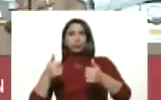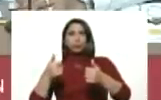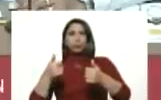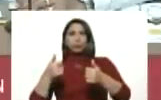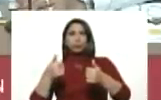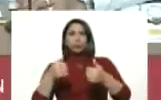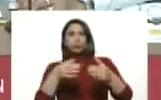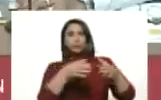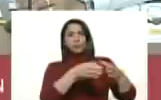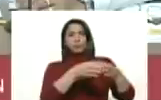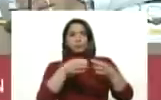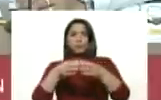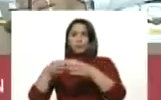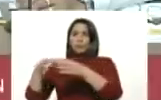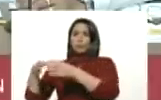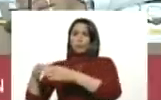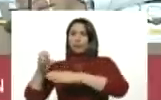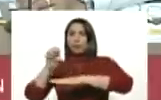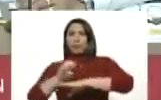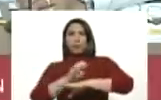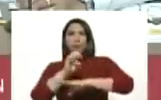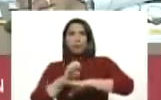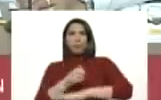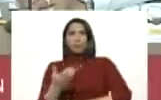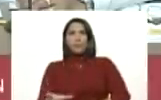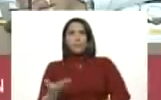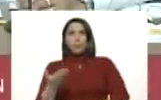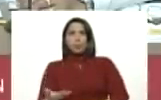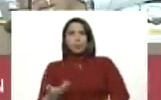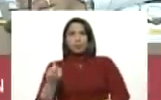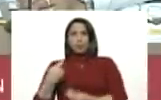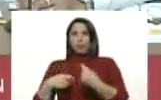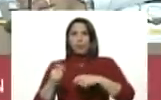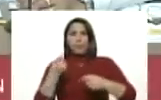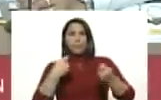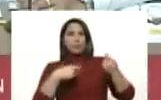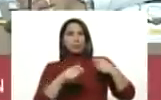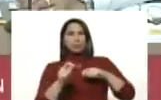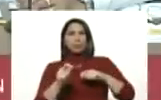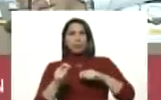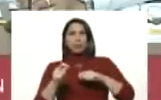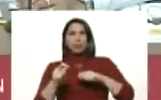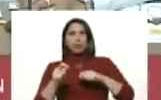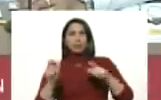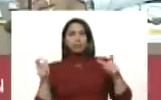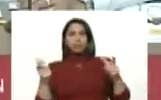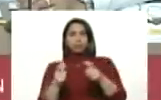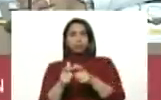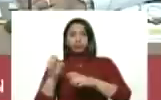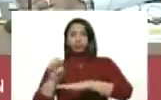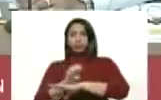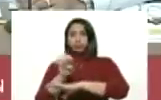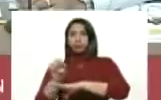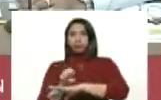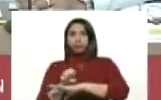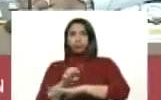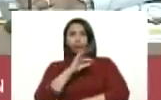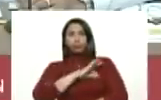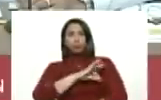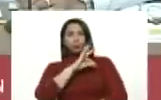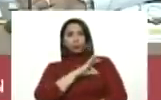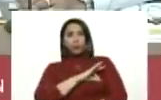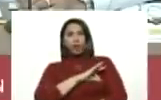sectores económicos importantes, comerciales, de la microeconomía, de la economía social,